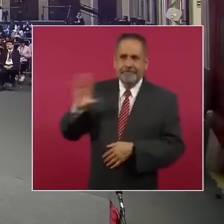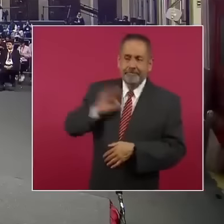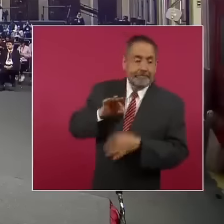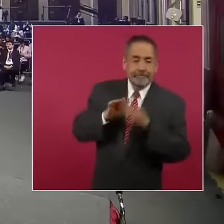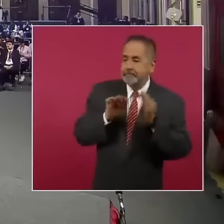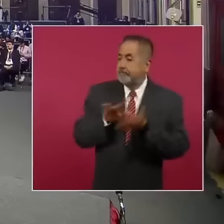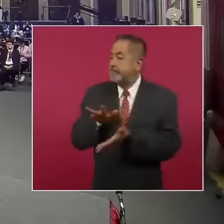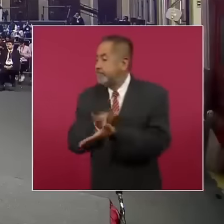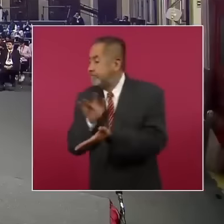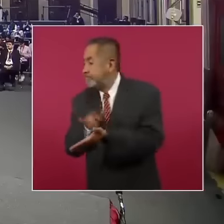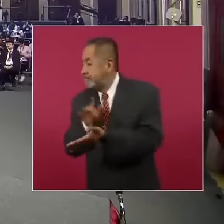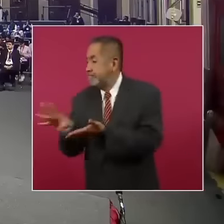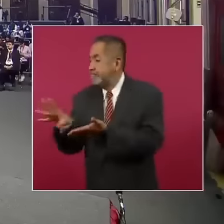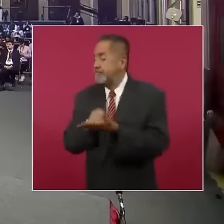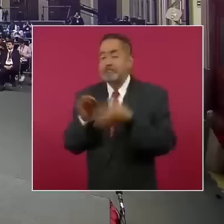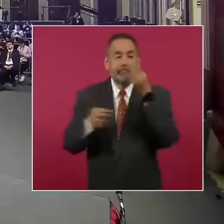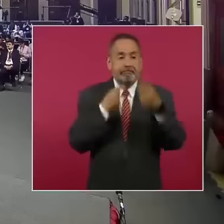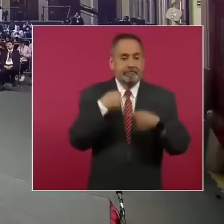la plagio,